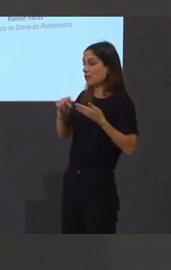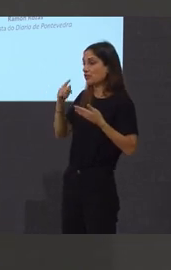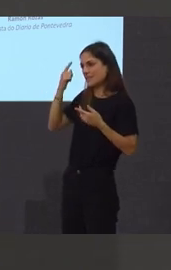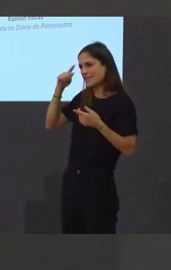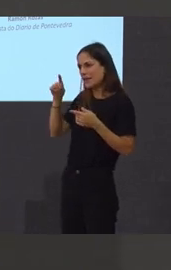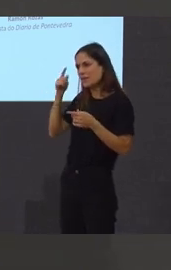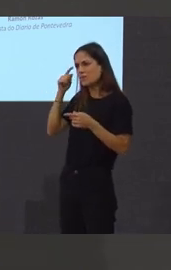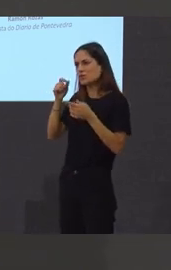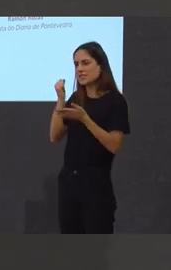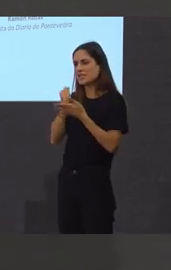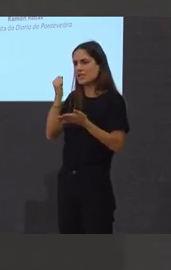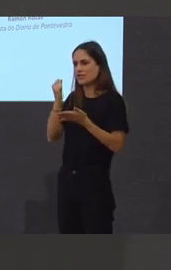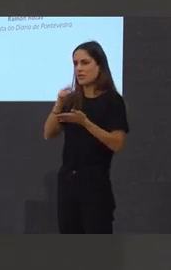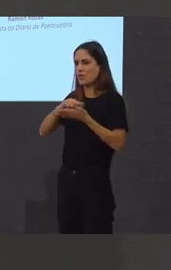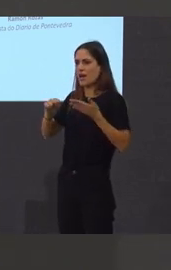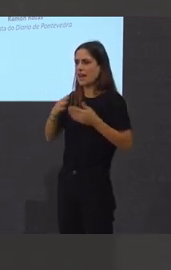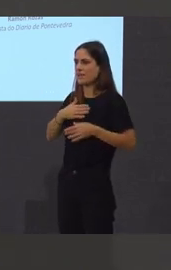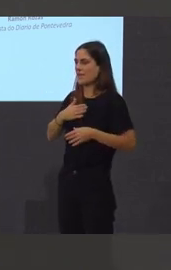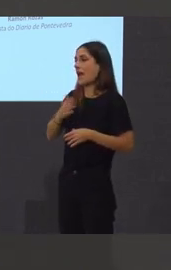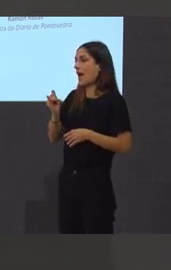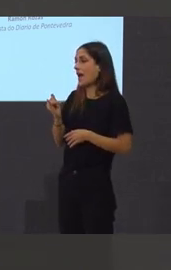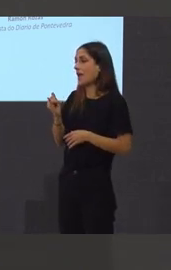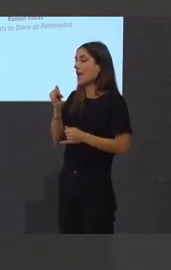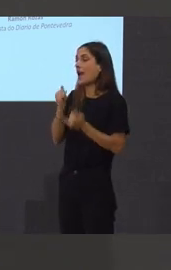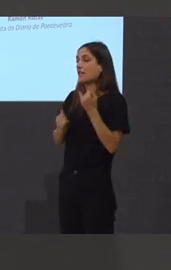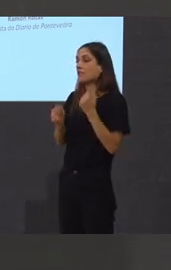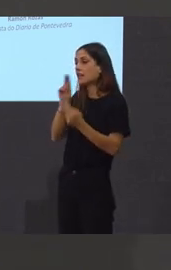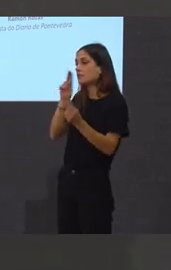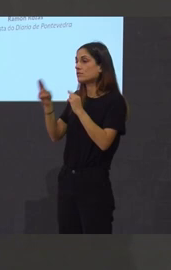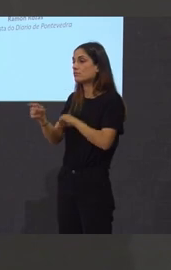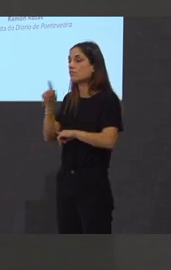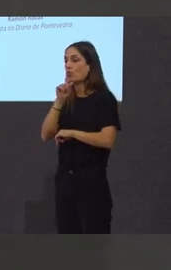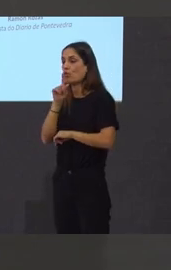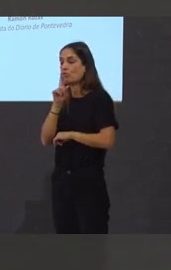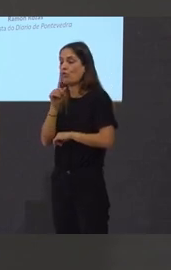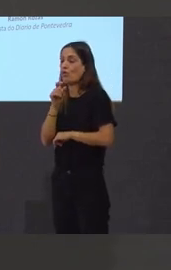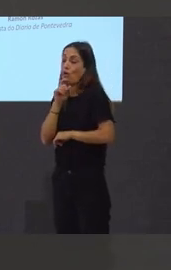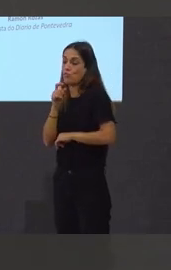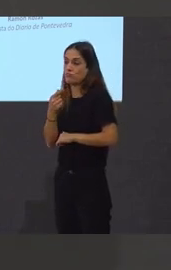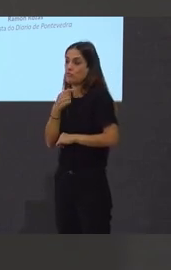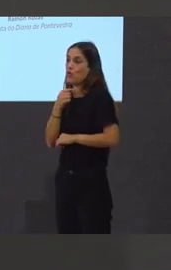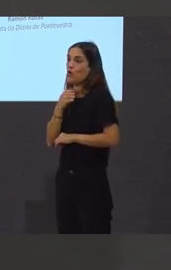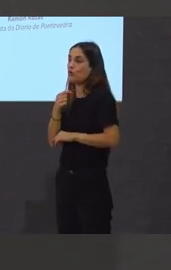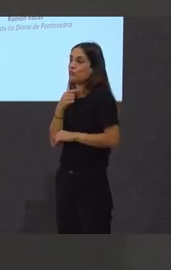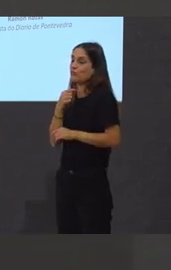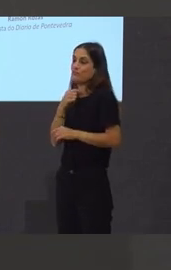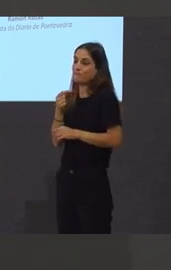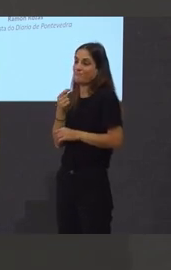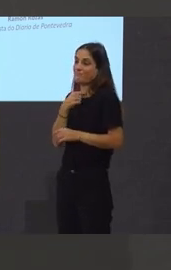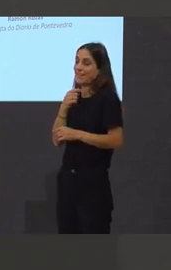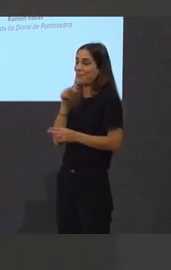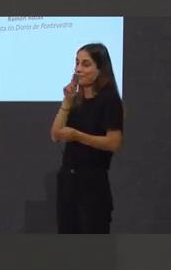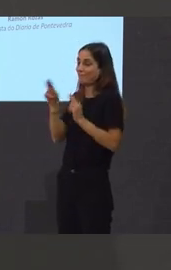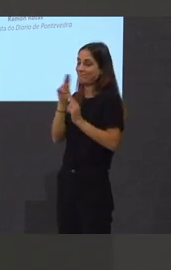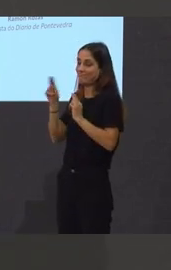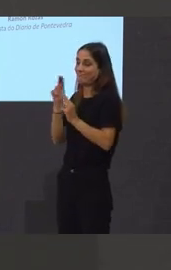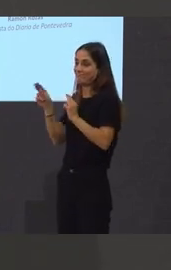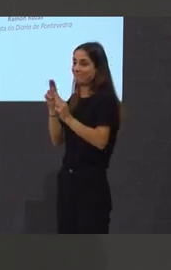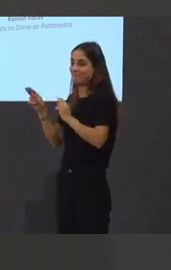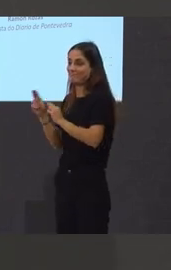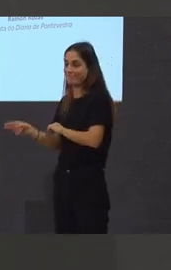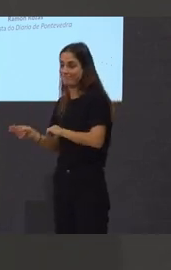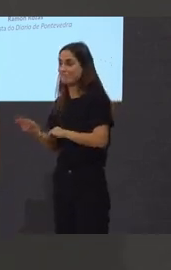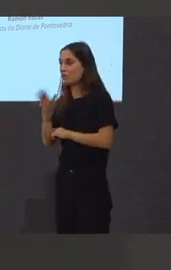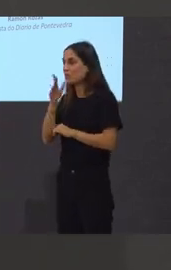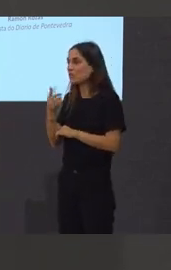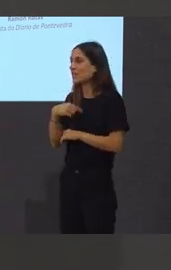foi revelador para min ese momento impersonal nun metro nunha cidade que ademais era simbólica porque era